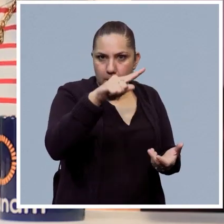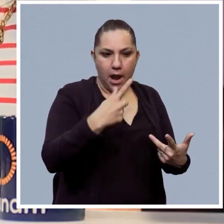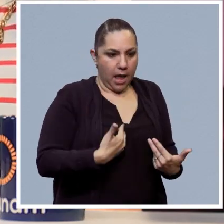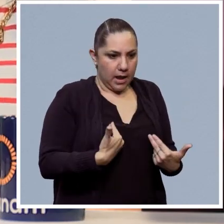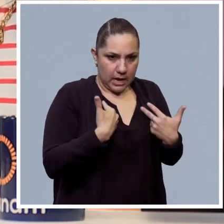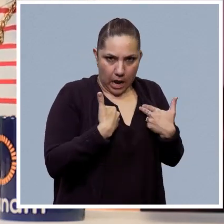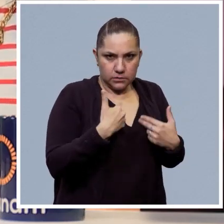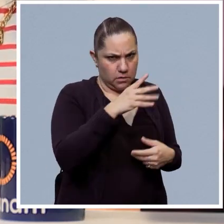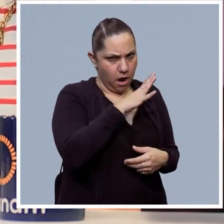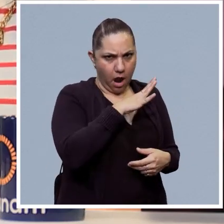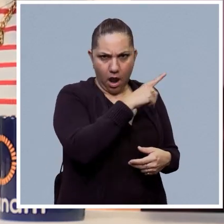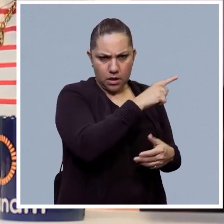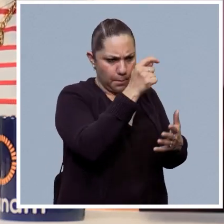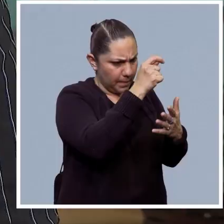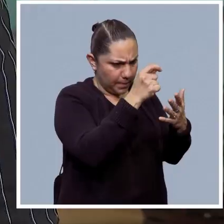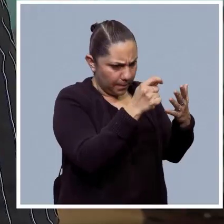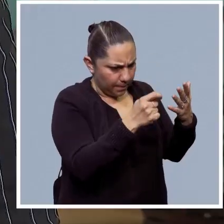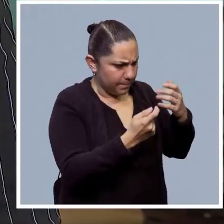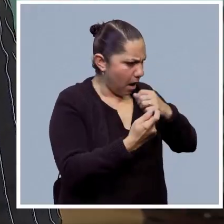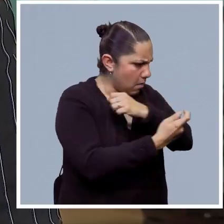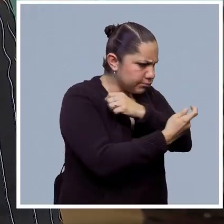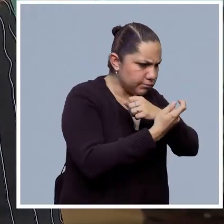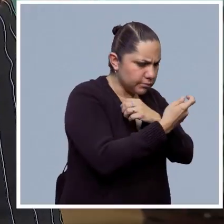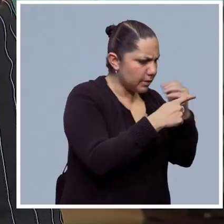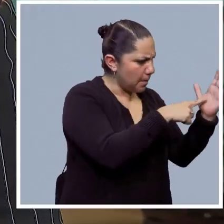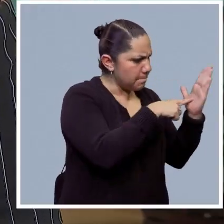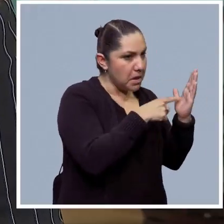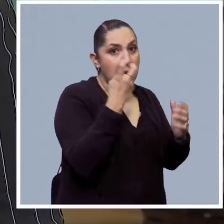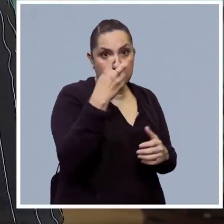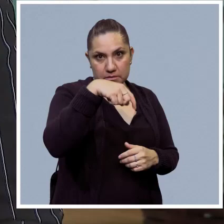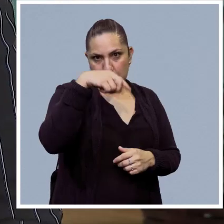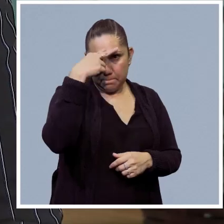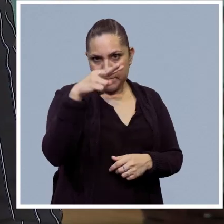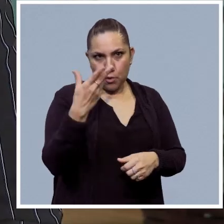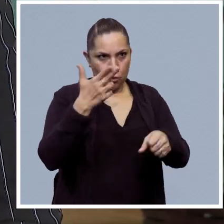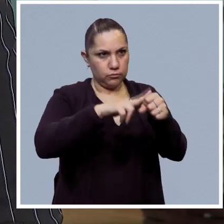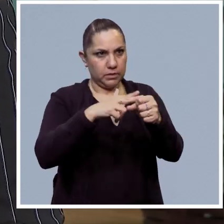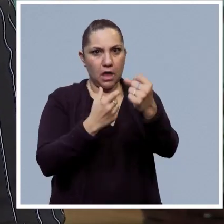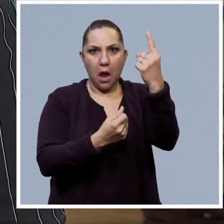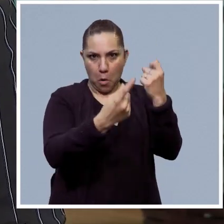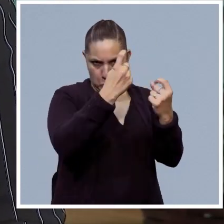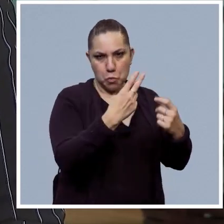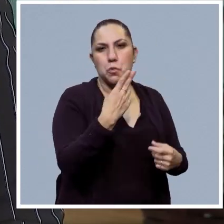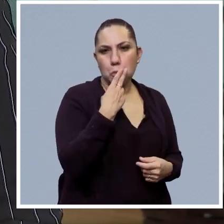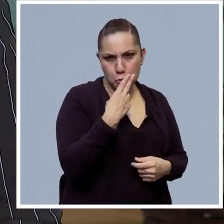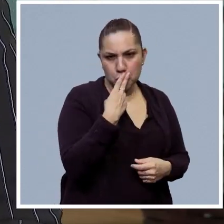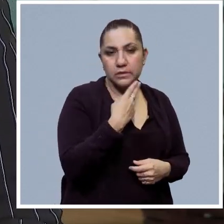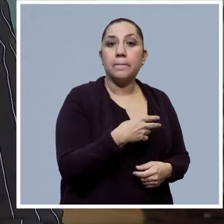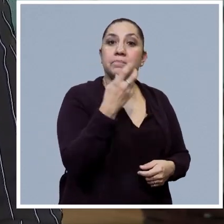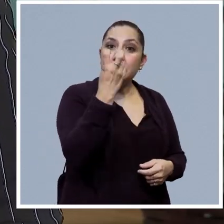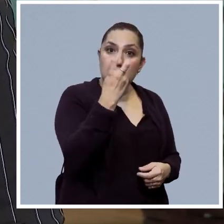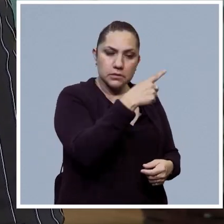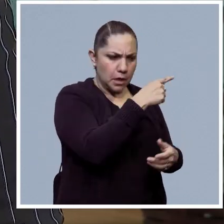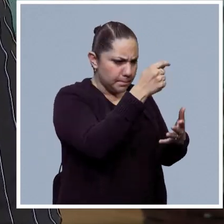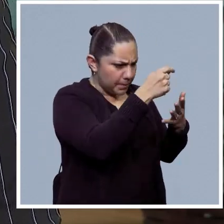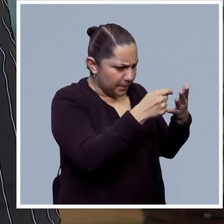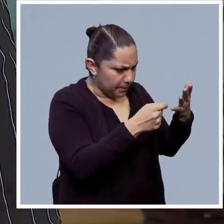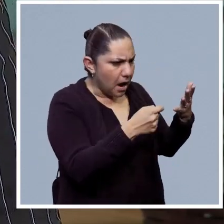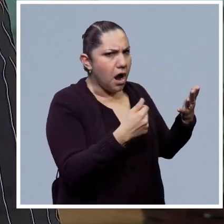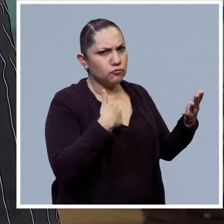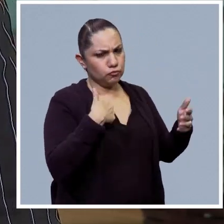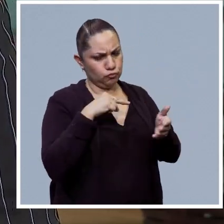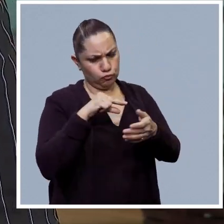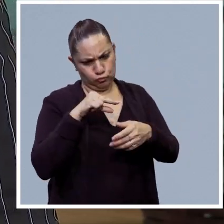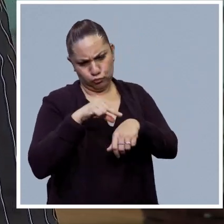para cáncer, incluso en ciertos hospitales en México ya se aplica. Y va modificando o sugiriendo cierto tipo de tratamientos.